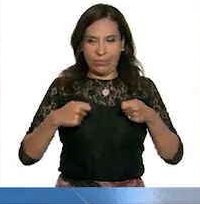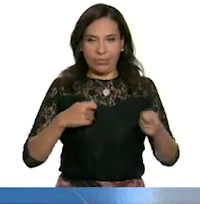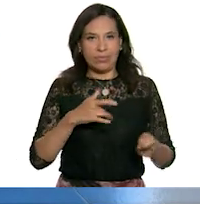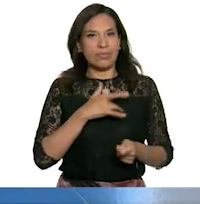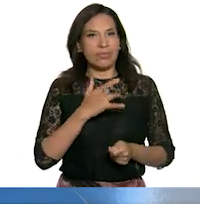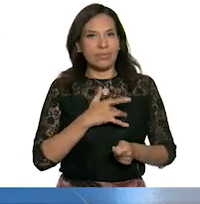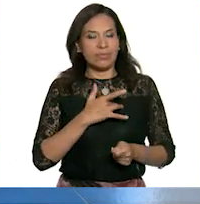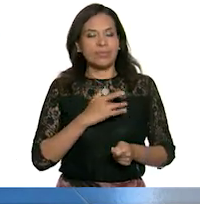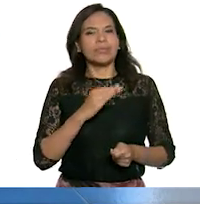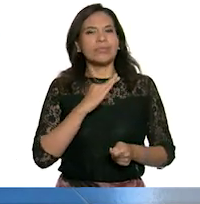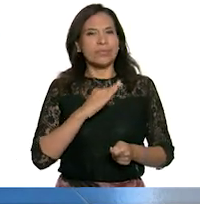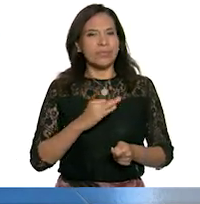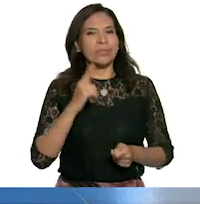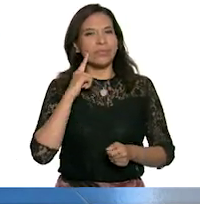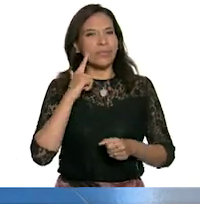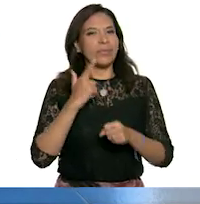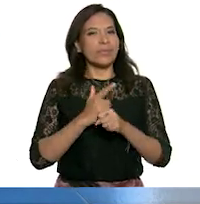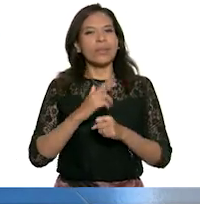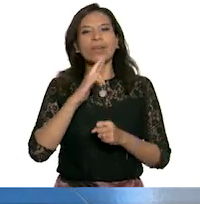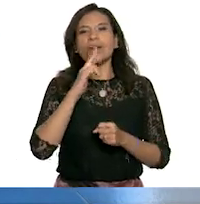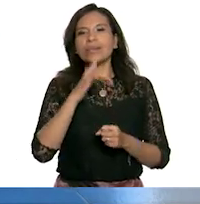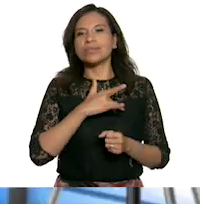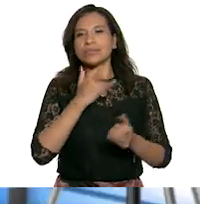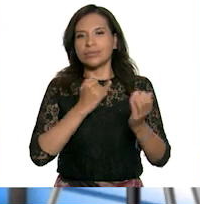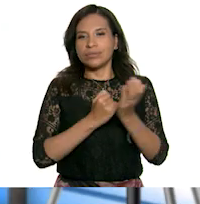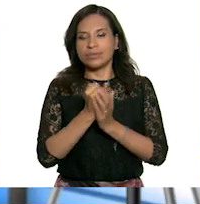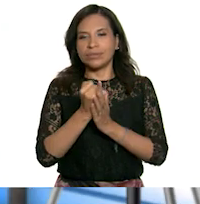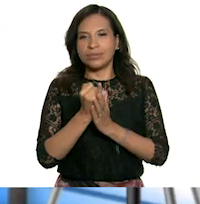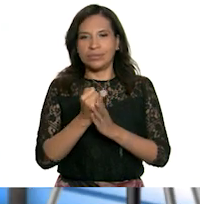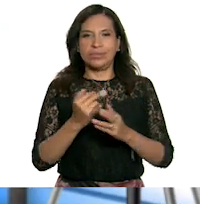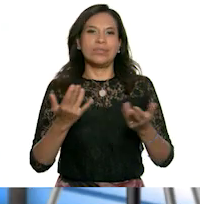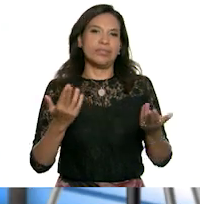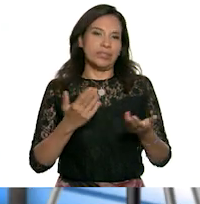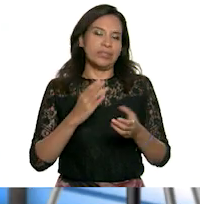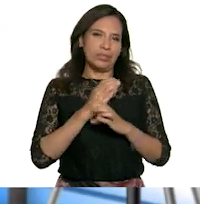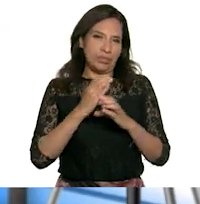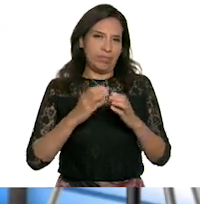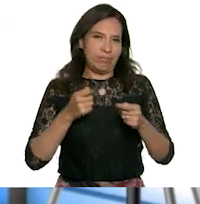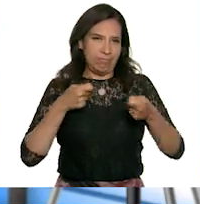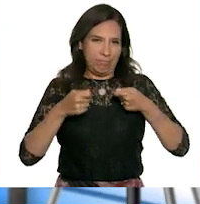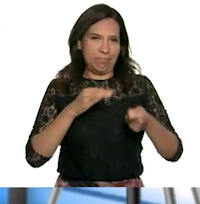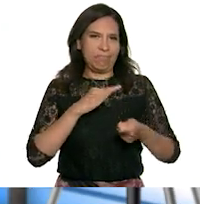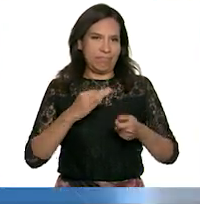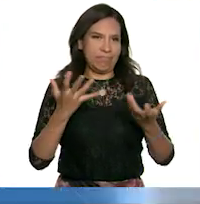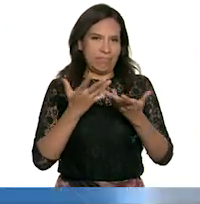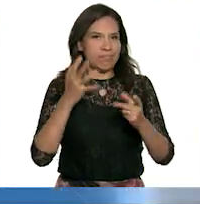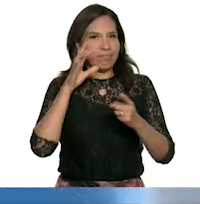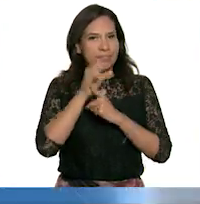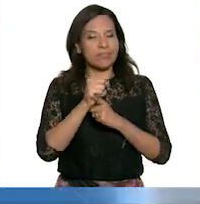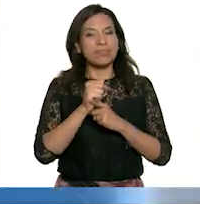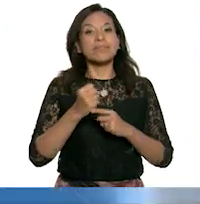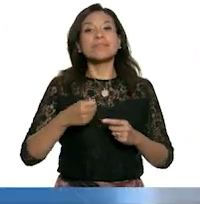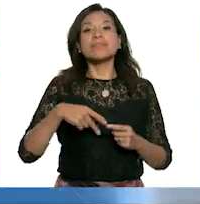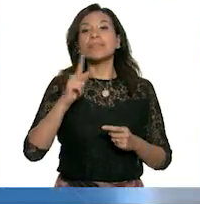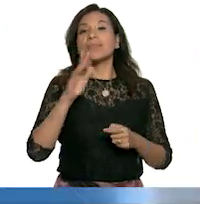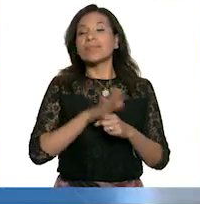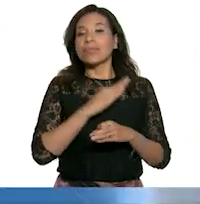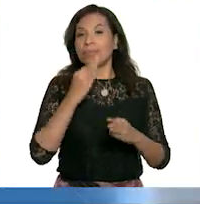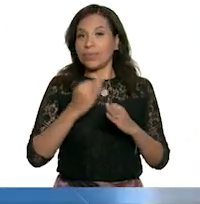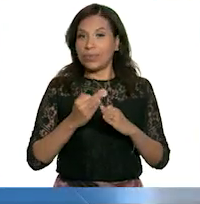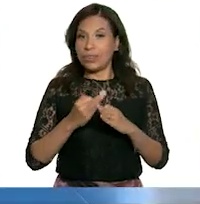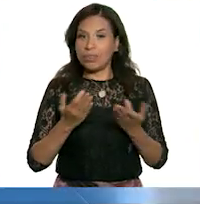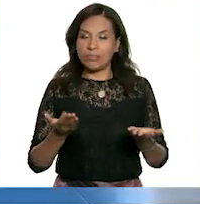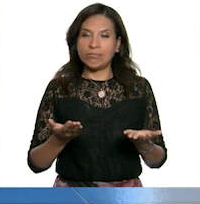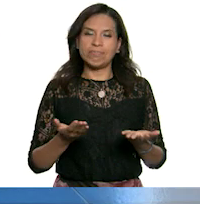emociones, podemos tomar la mejor decisión y lograr lo que queremos. Sí. Pero por el momento,